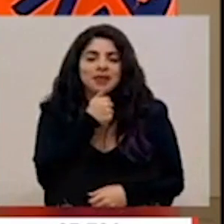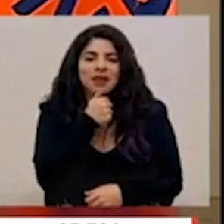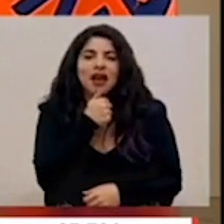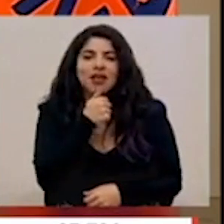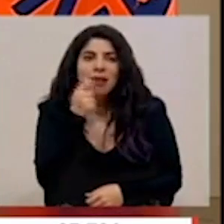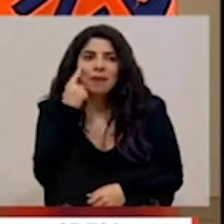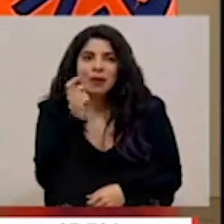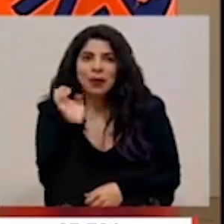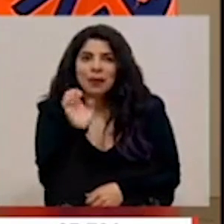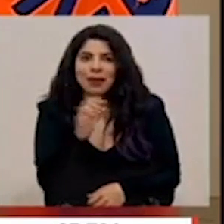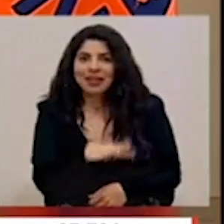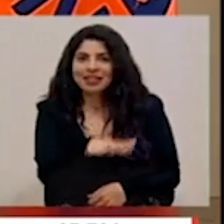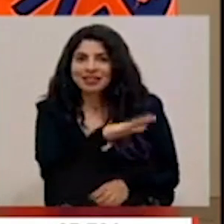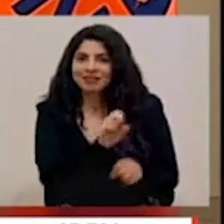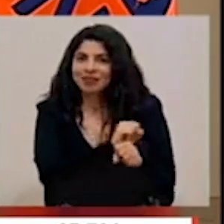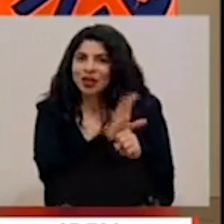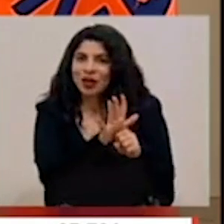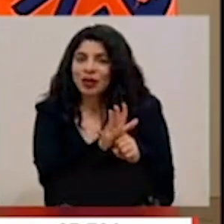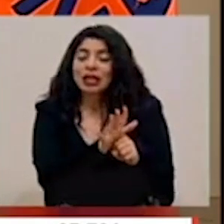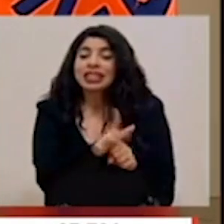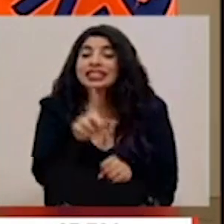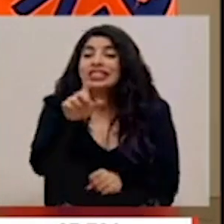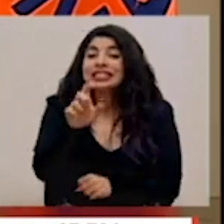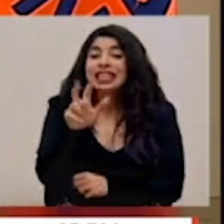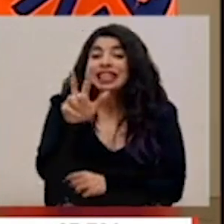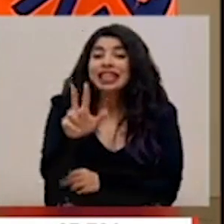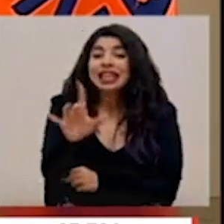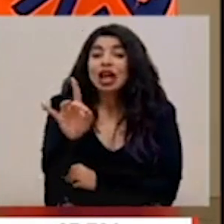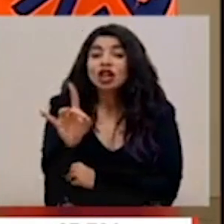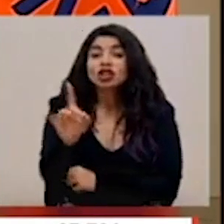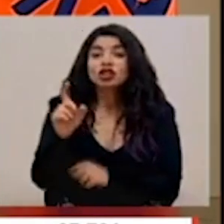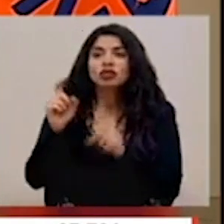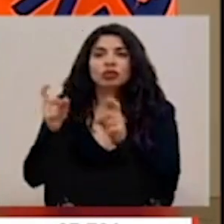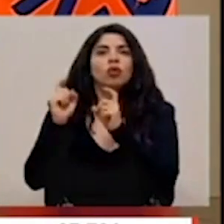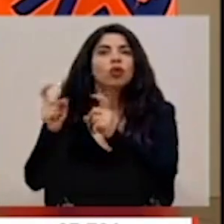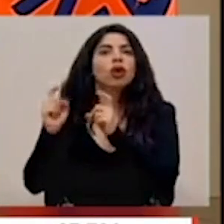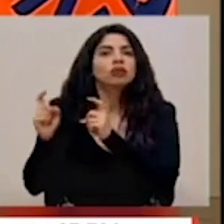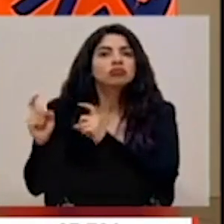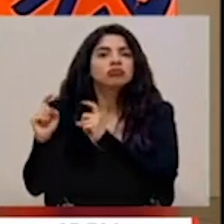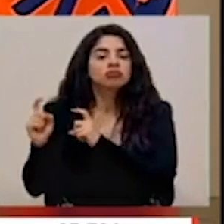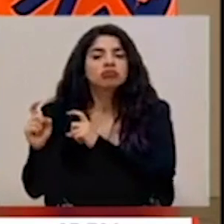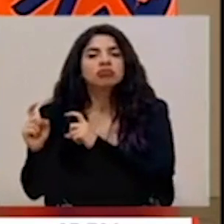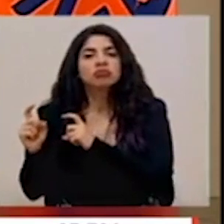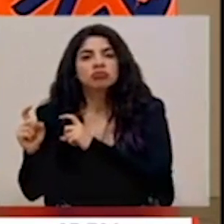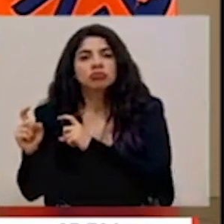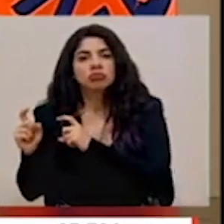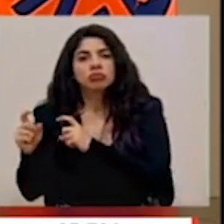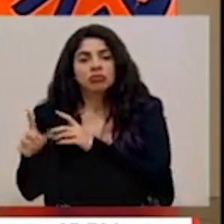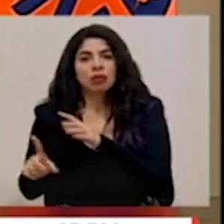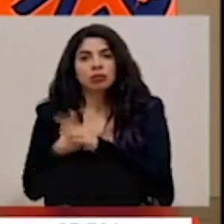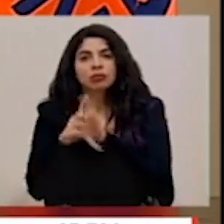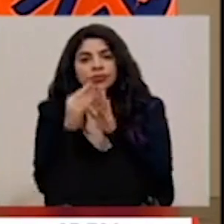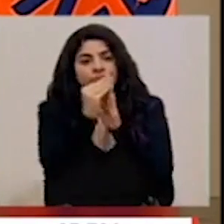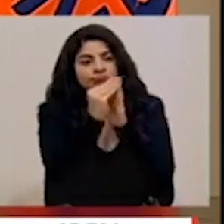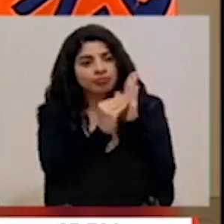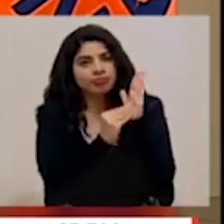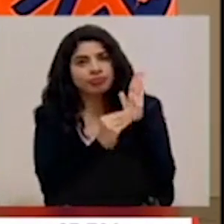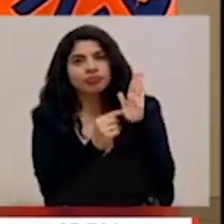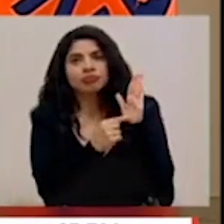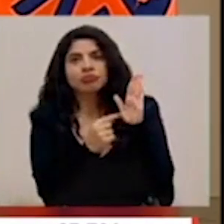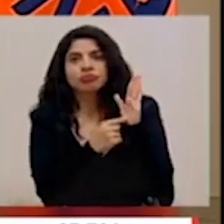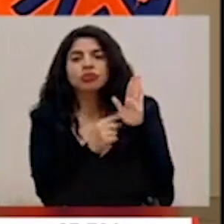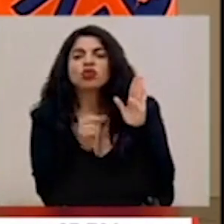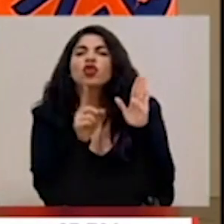la emergencia por COVID-19. 138 donantes fueron registrados hasta el momento en la